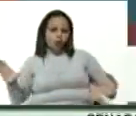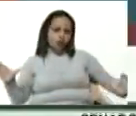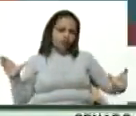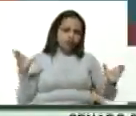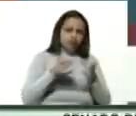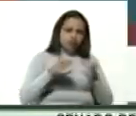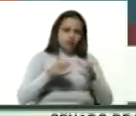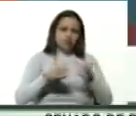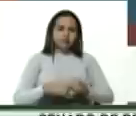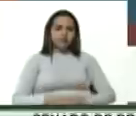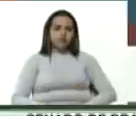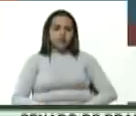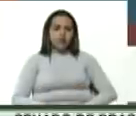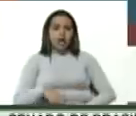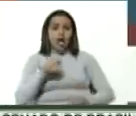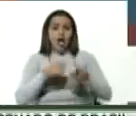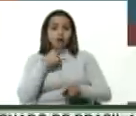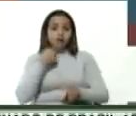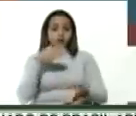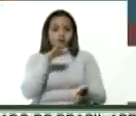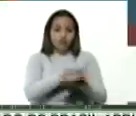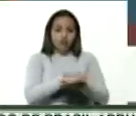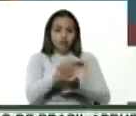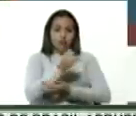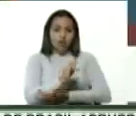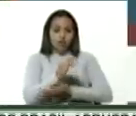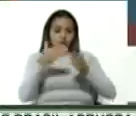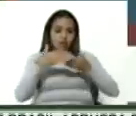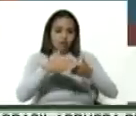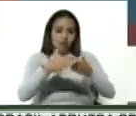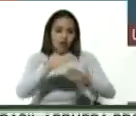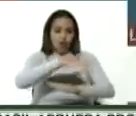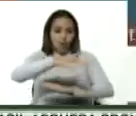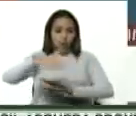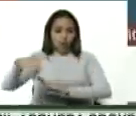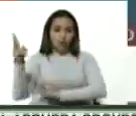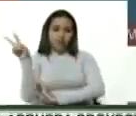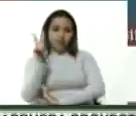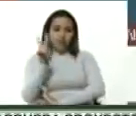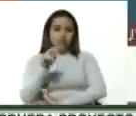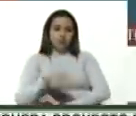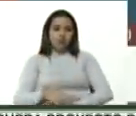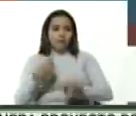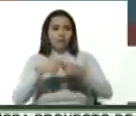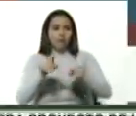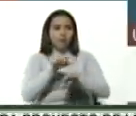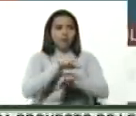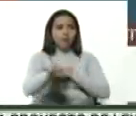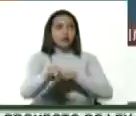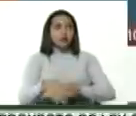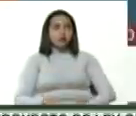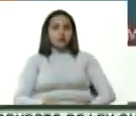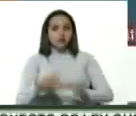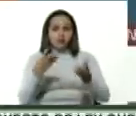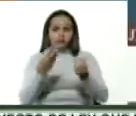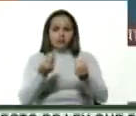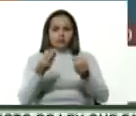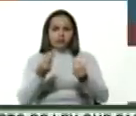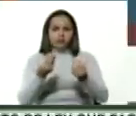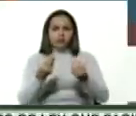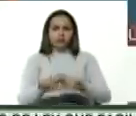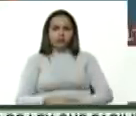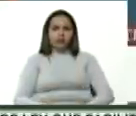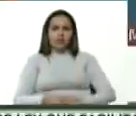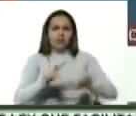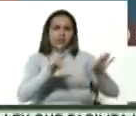Hubo fallecidos incluso en el intento de desembarco en una de las costas venezolanas, pero el resto, decenas, decenas, 70